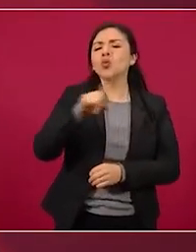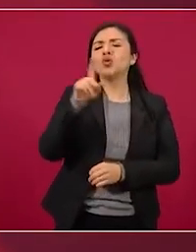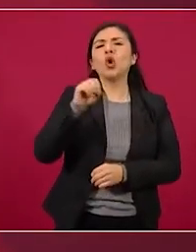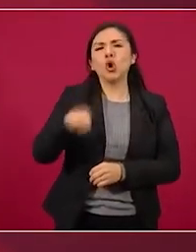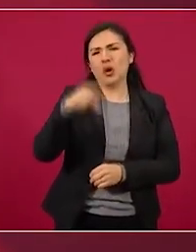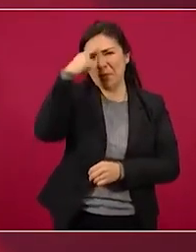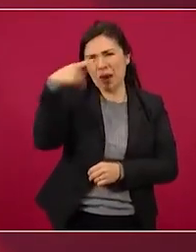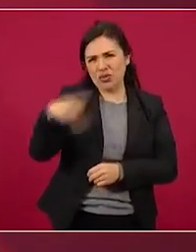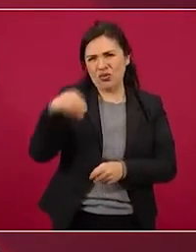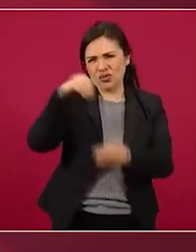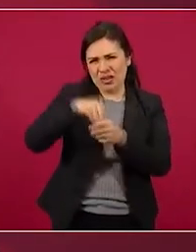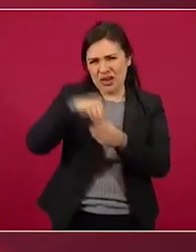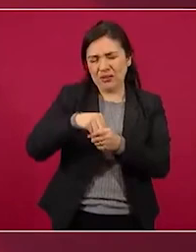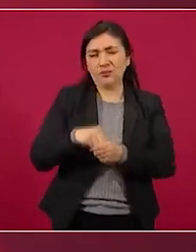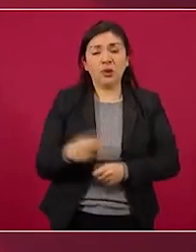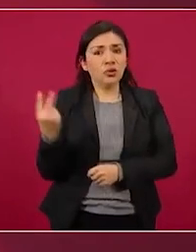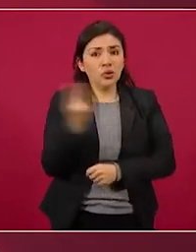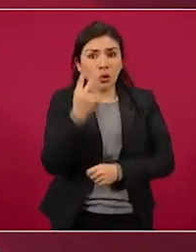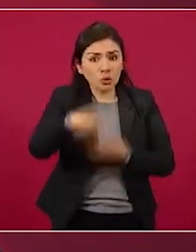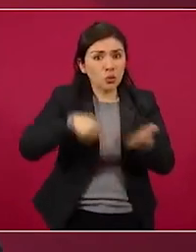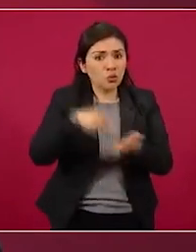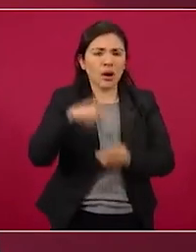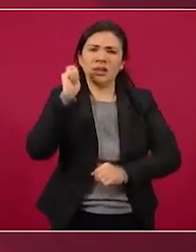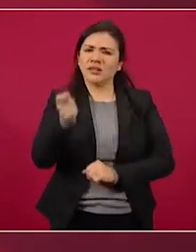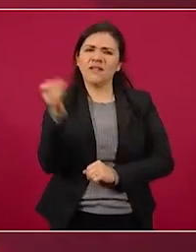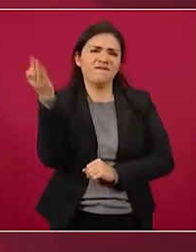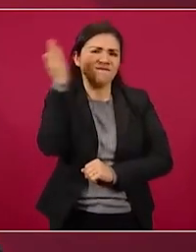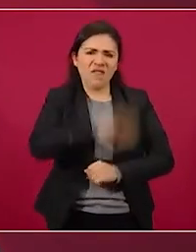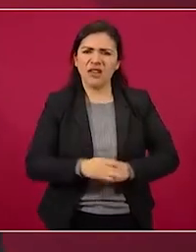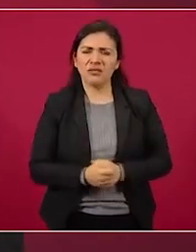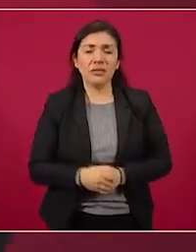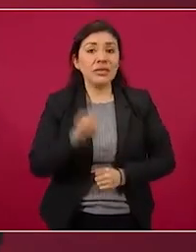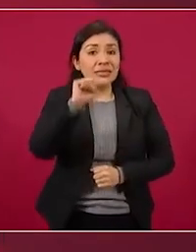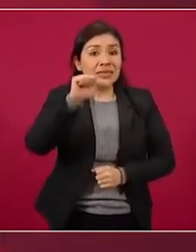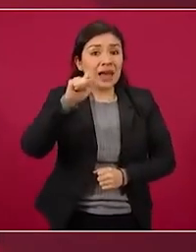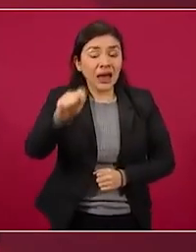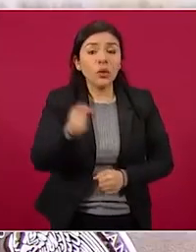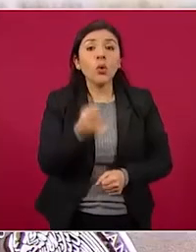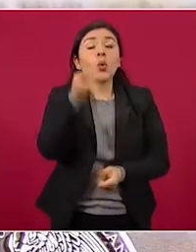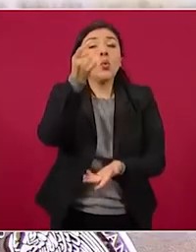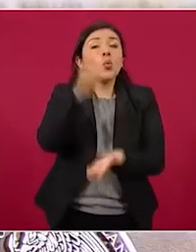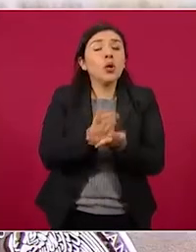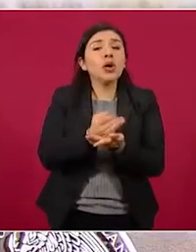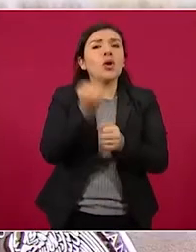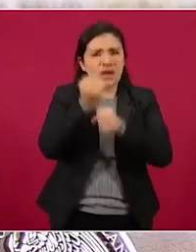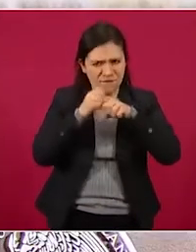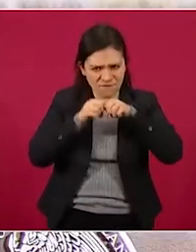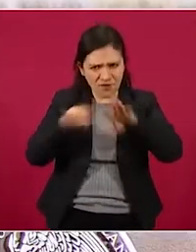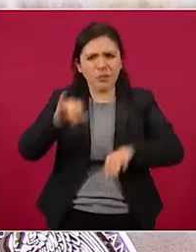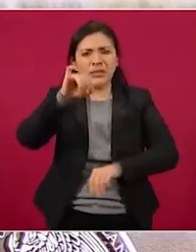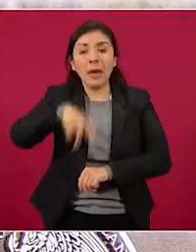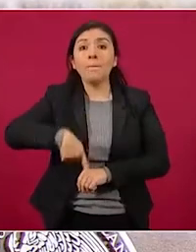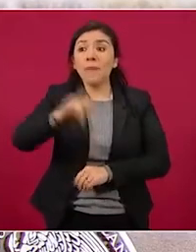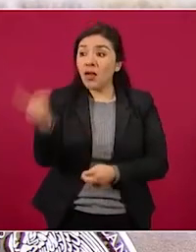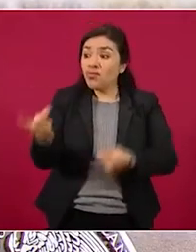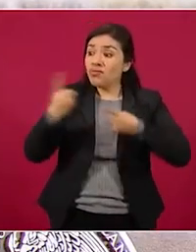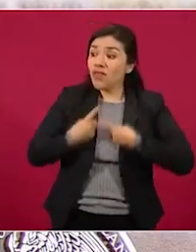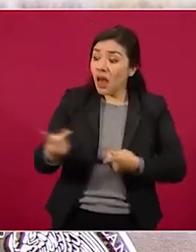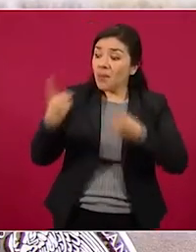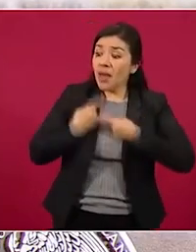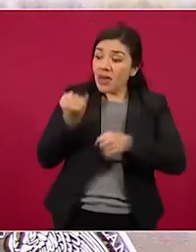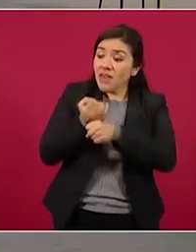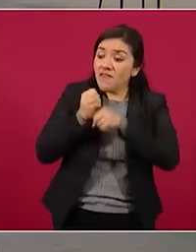Ambos sitios son falsos. El SAT sólo informa, pero nunca pide datos